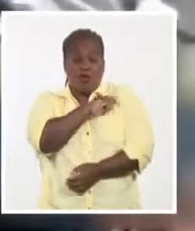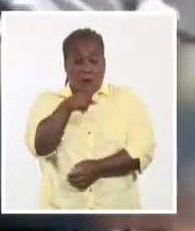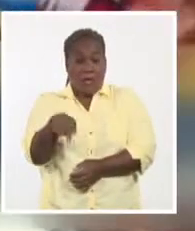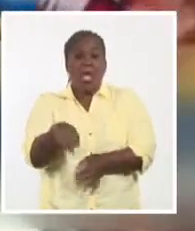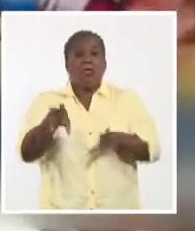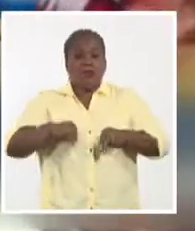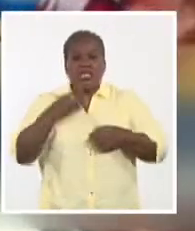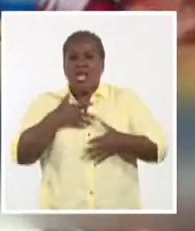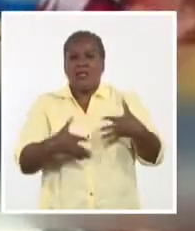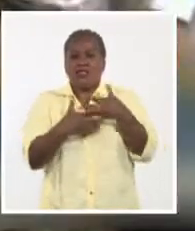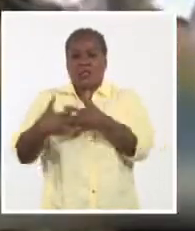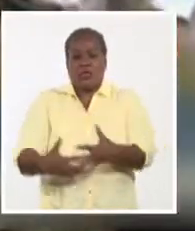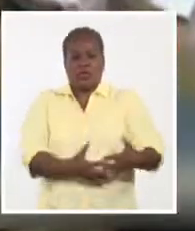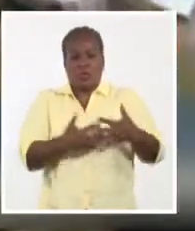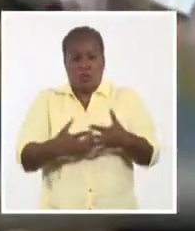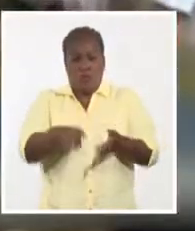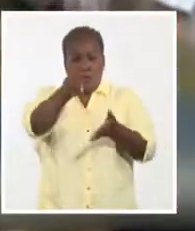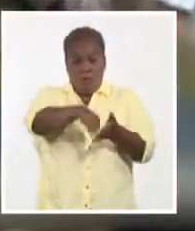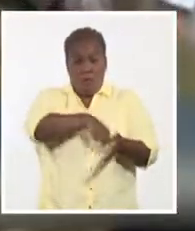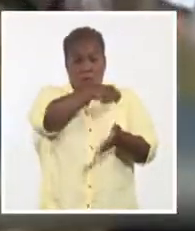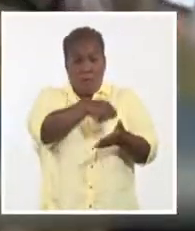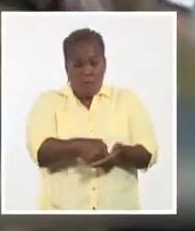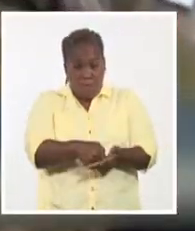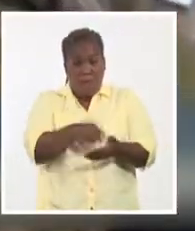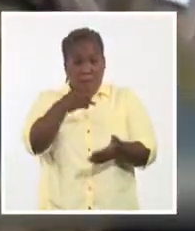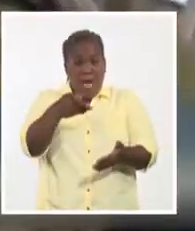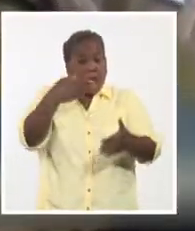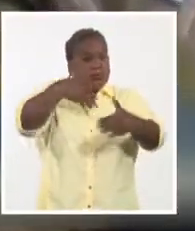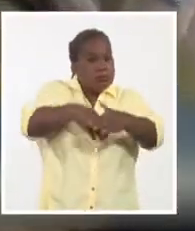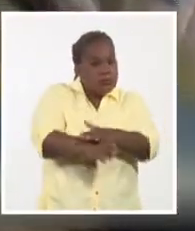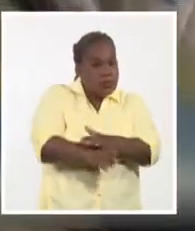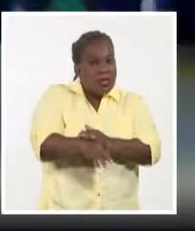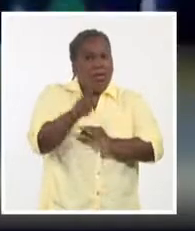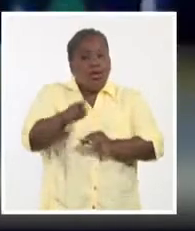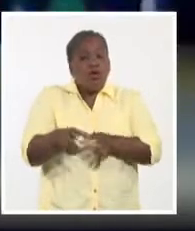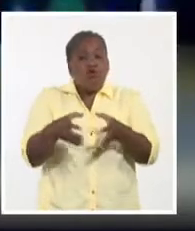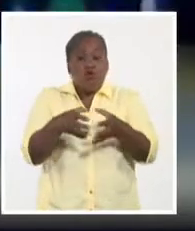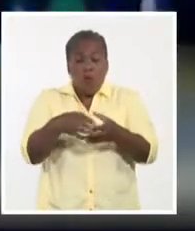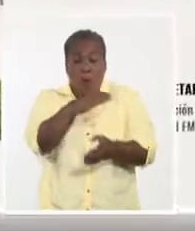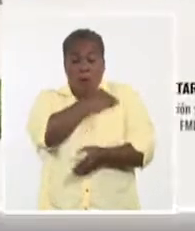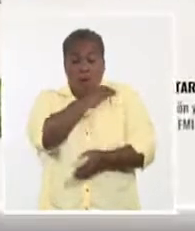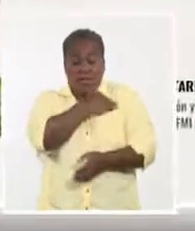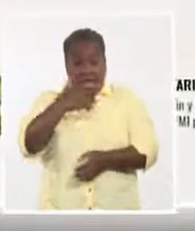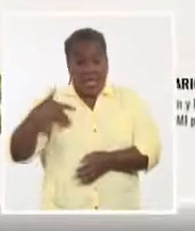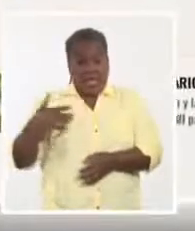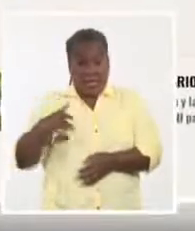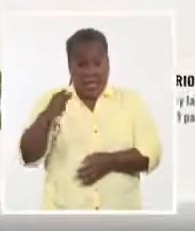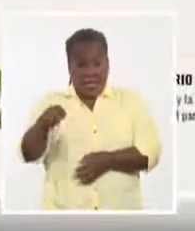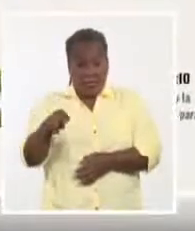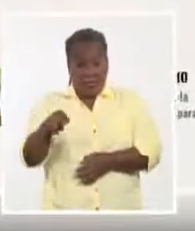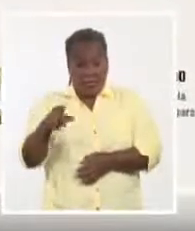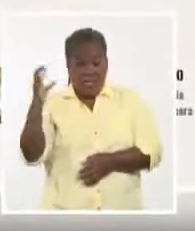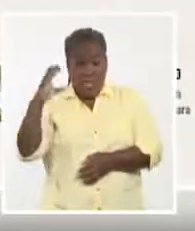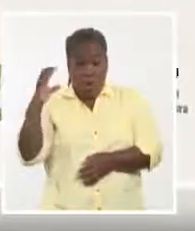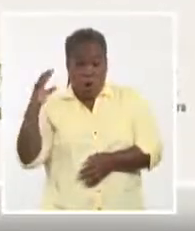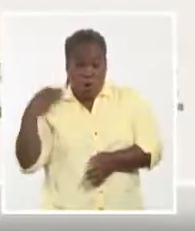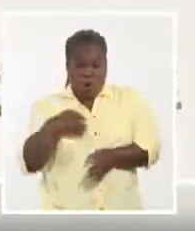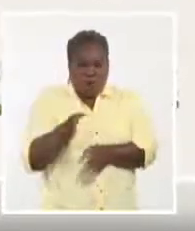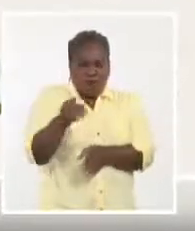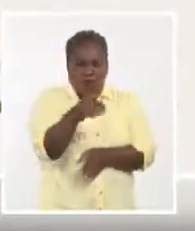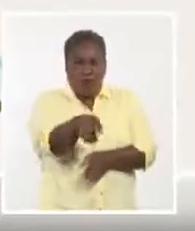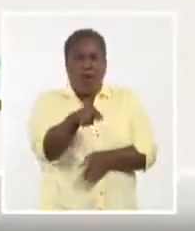Washington. El plan contemplaba la penetración de tropas argentinas a Venezuela desde Colombia. En los documentos publicados por